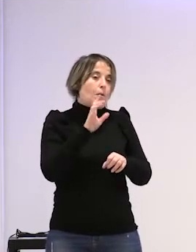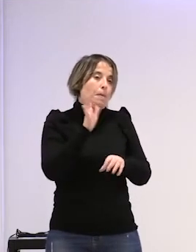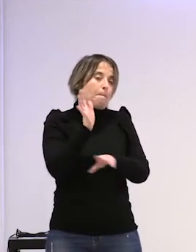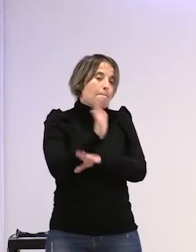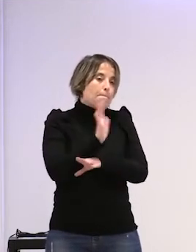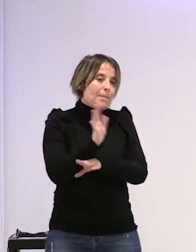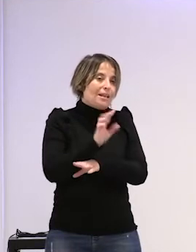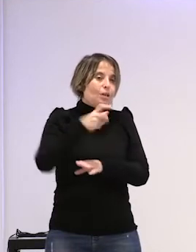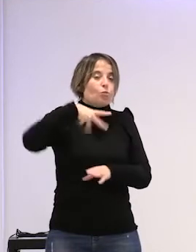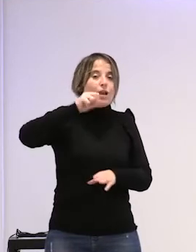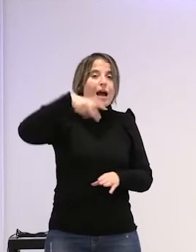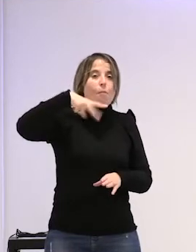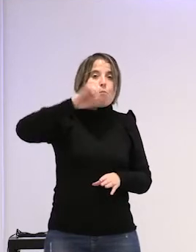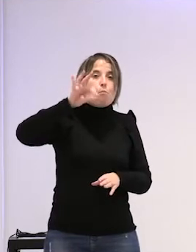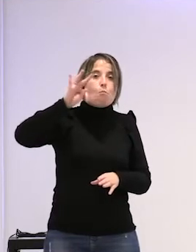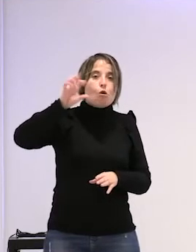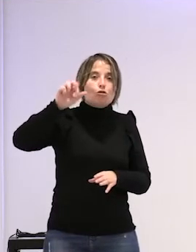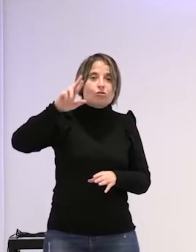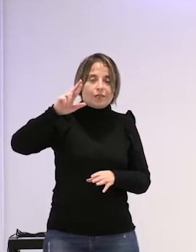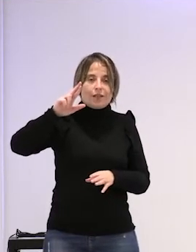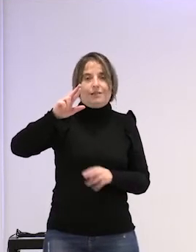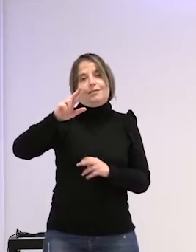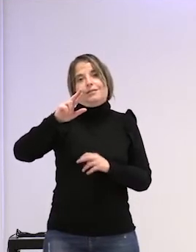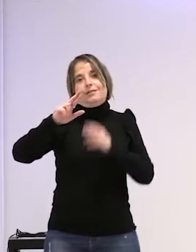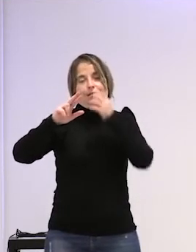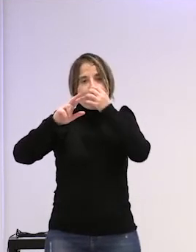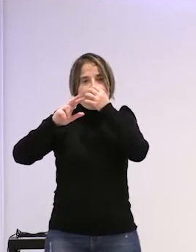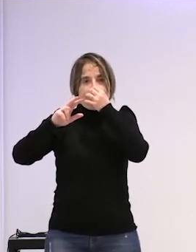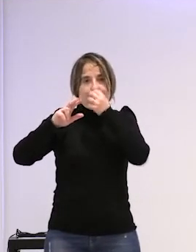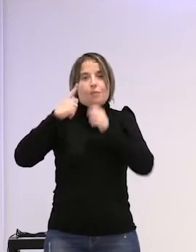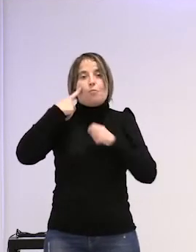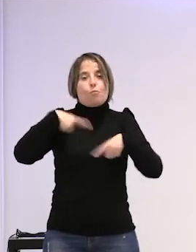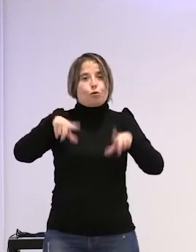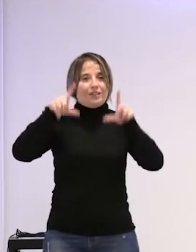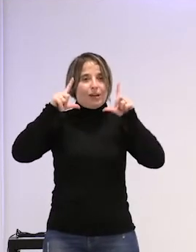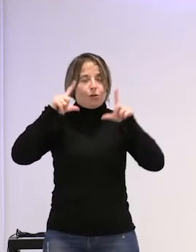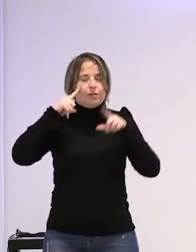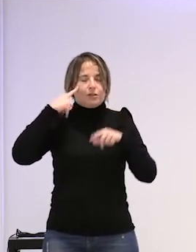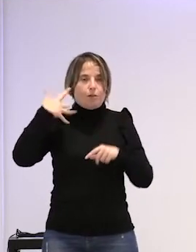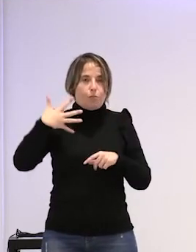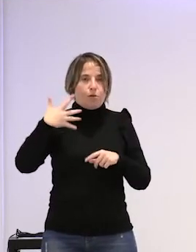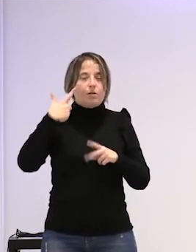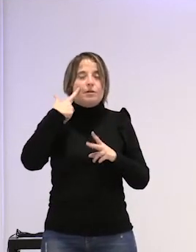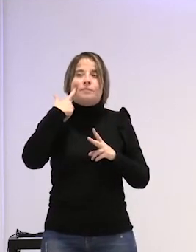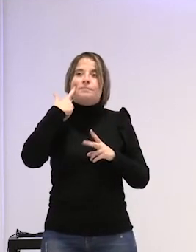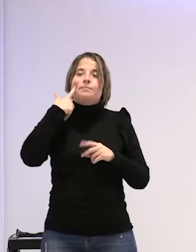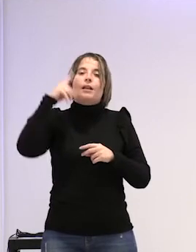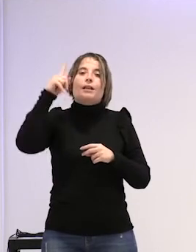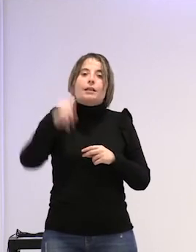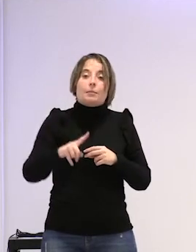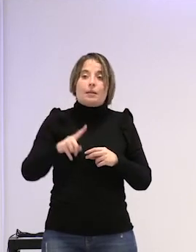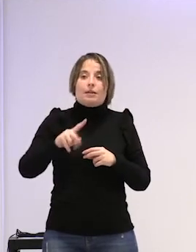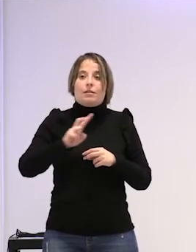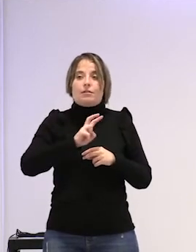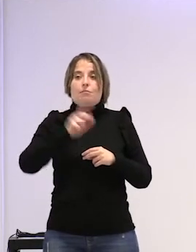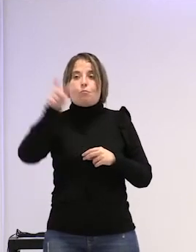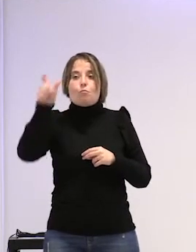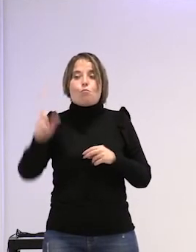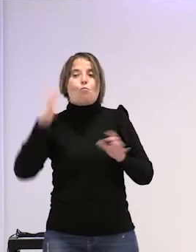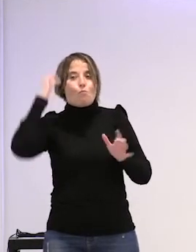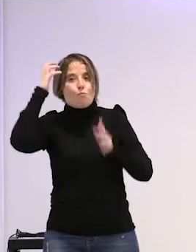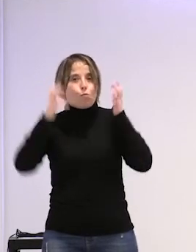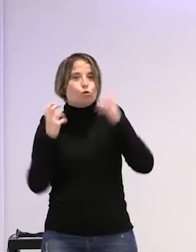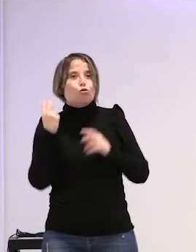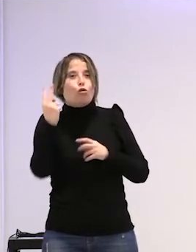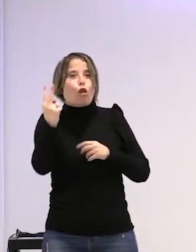es impresionante la protagonista y por otro lado tenemos otro monstruo entonces son